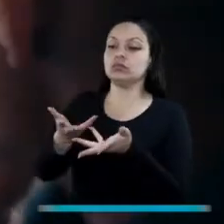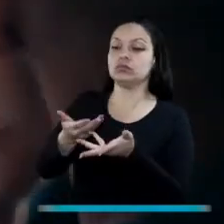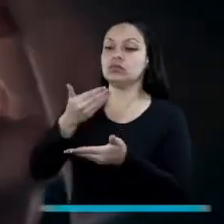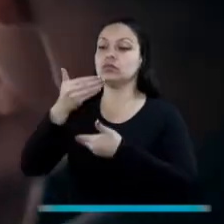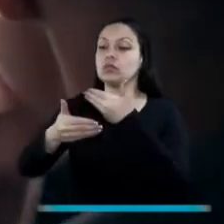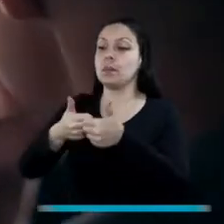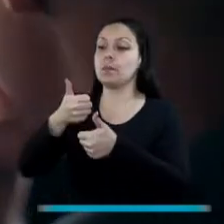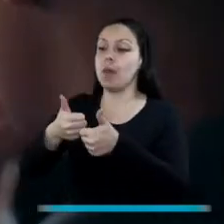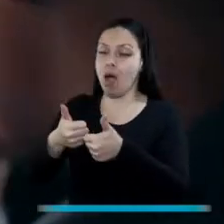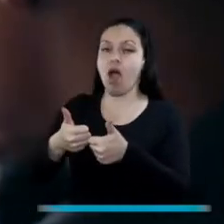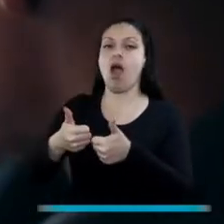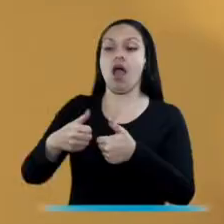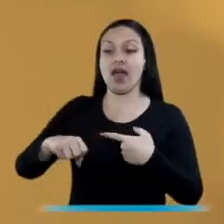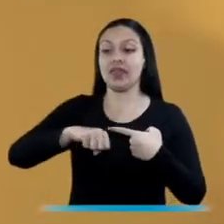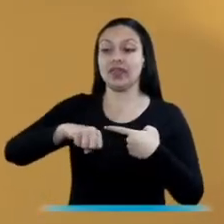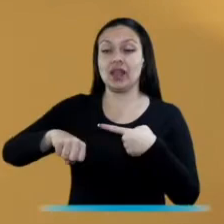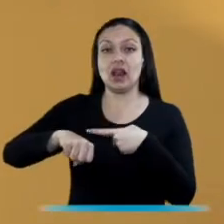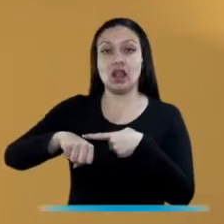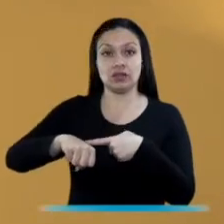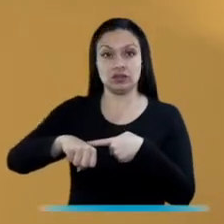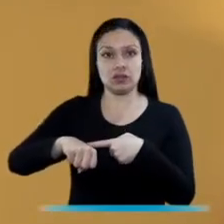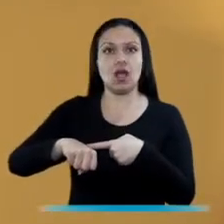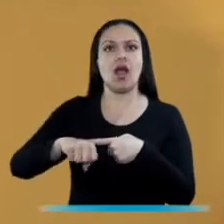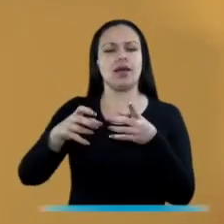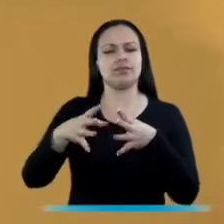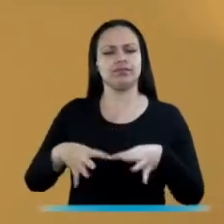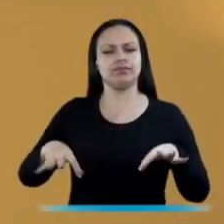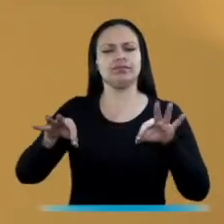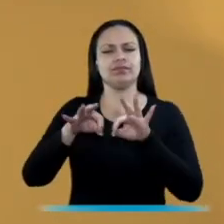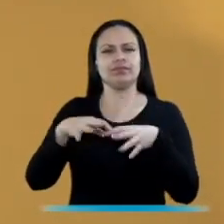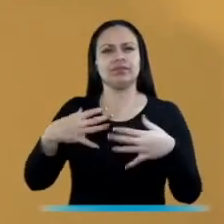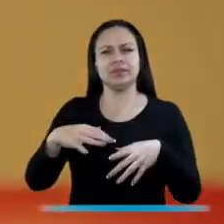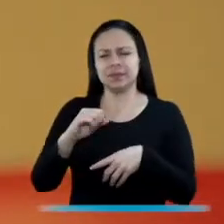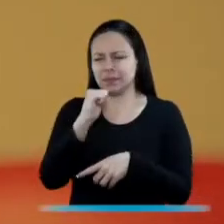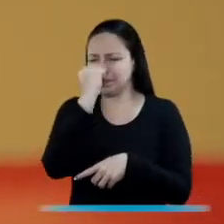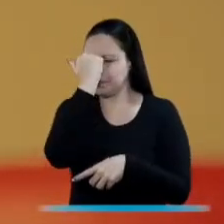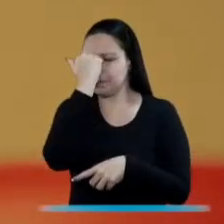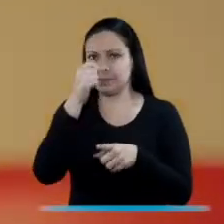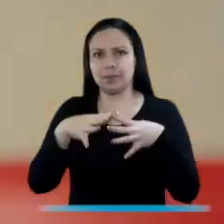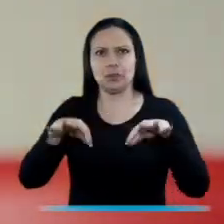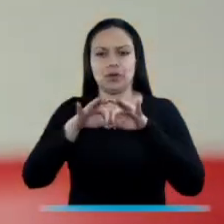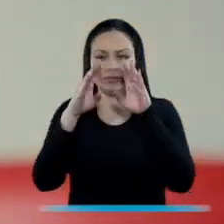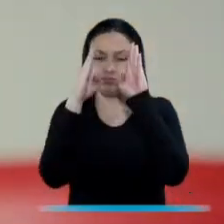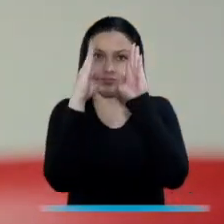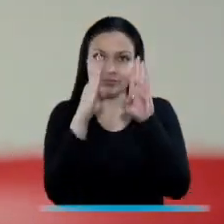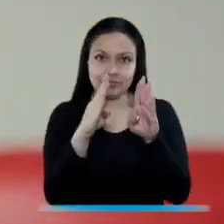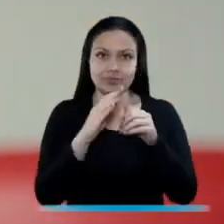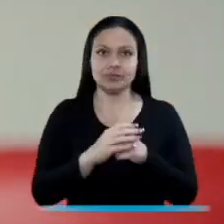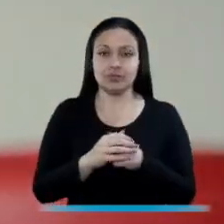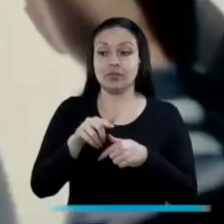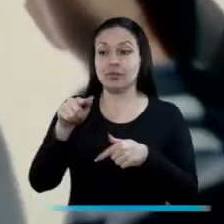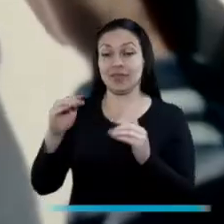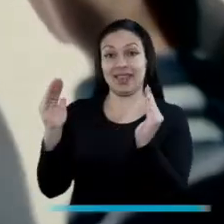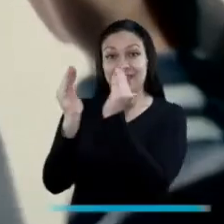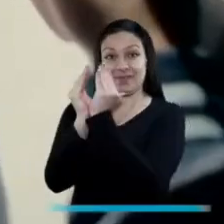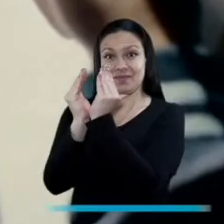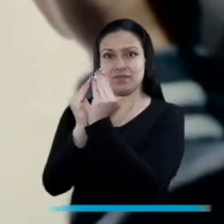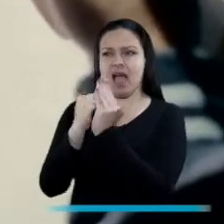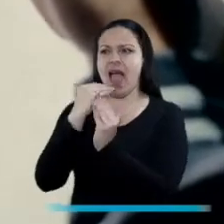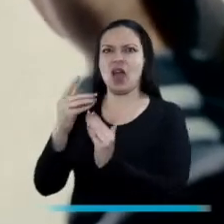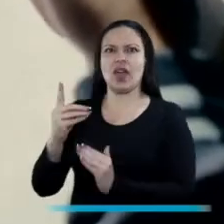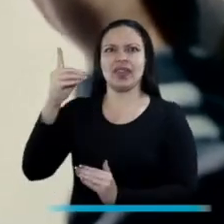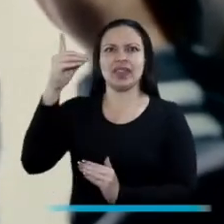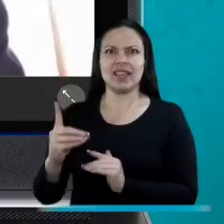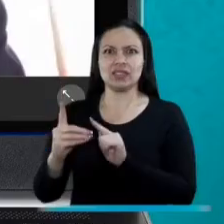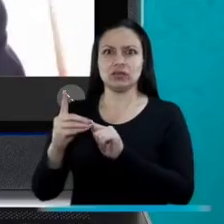miras a que los derechos de los niños sean los que requieran una primera atención, que la decisión que adopte el ICBF,